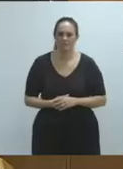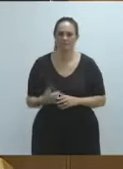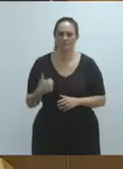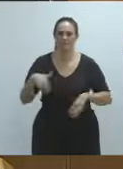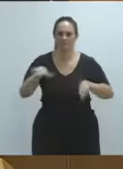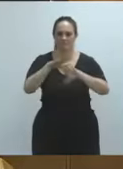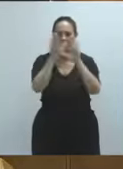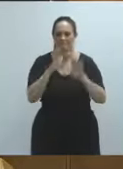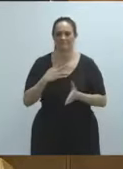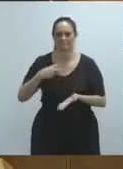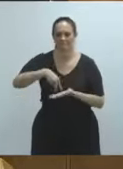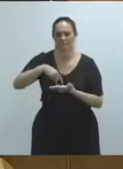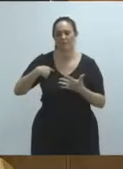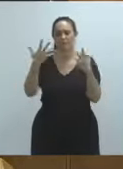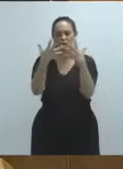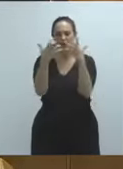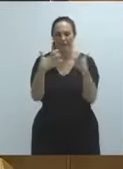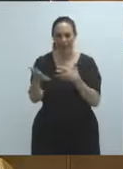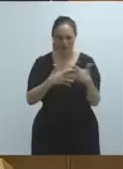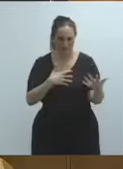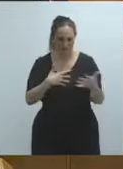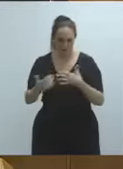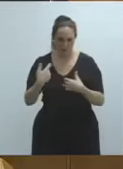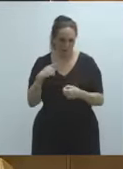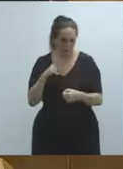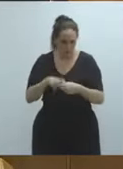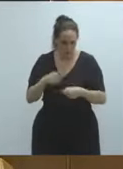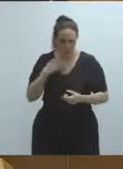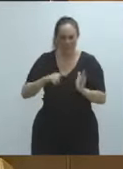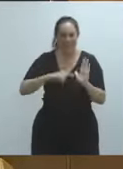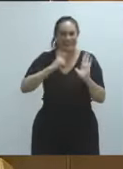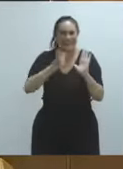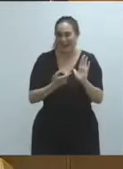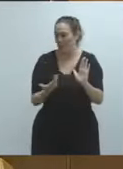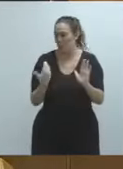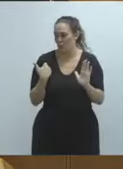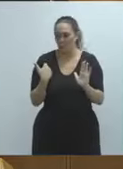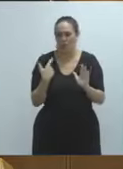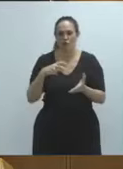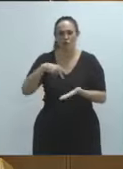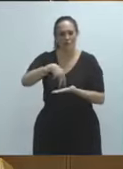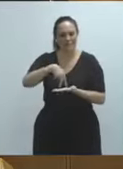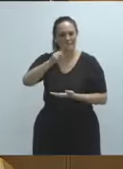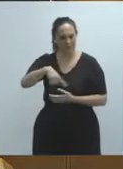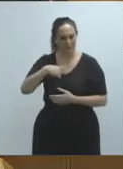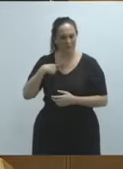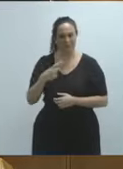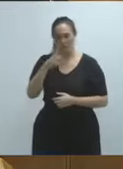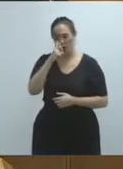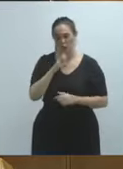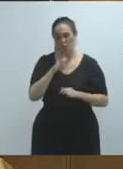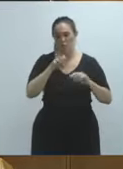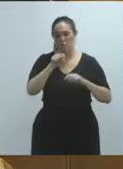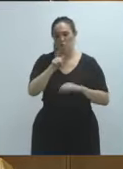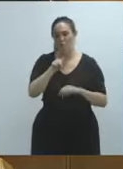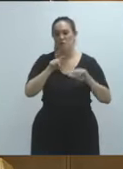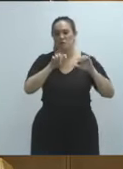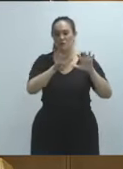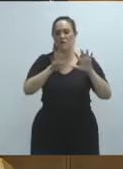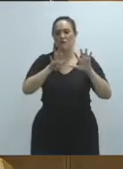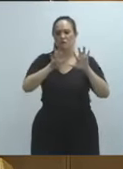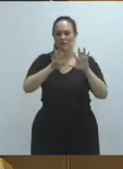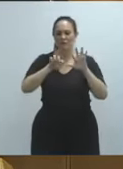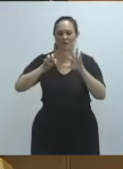Estuve en la redacción de la ley anterior, en la que hoy modificamos, del año 1998,